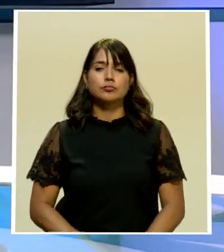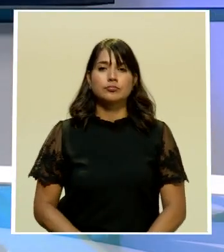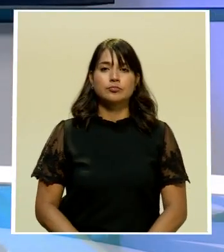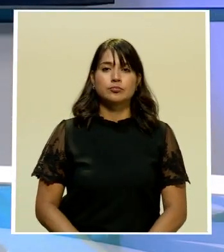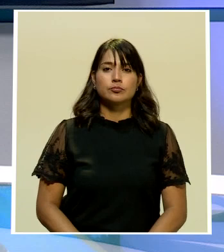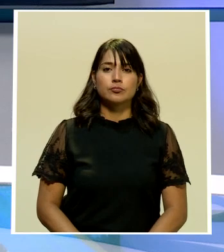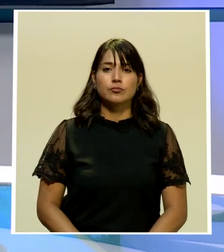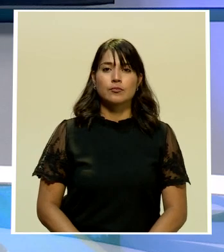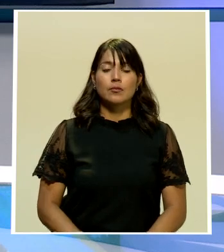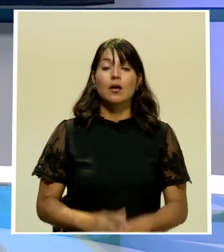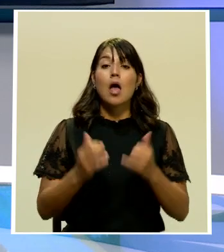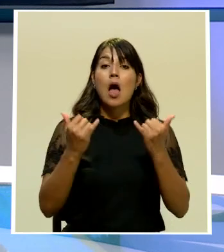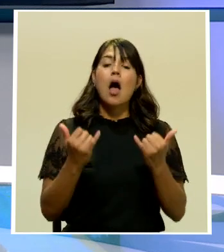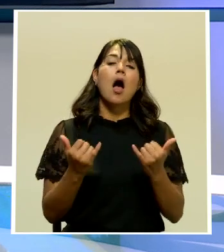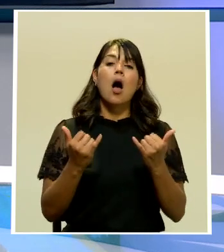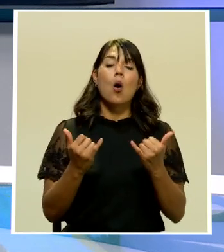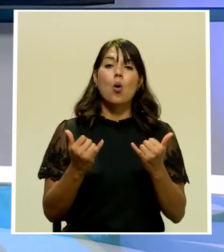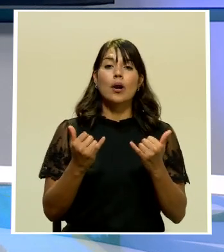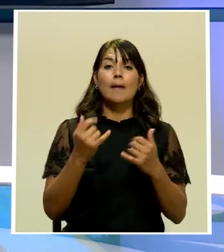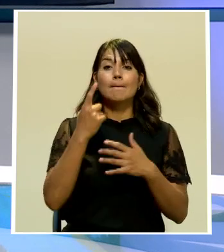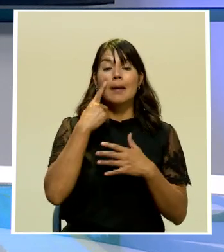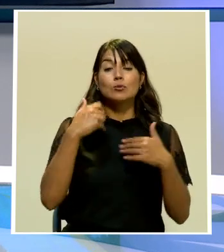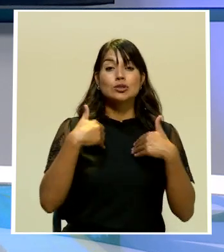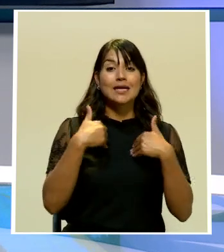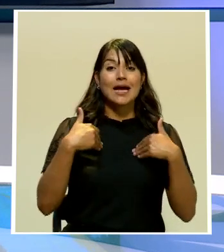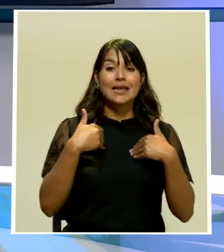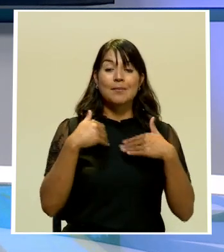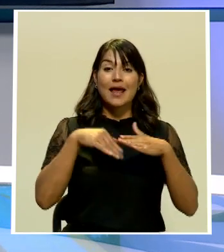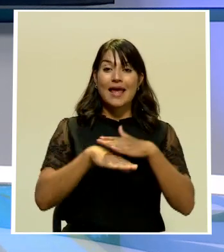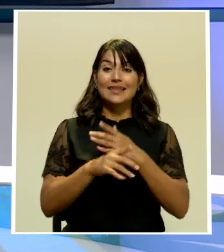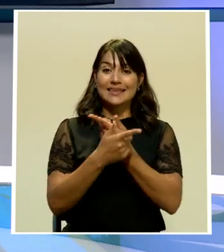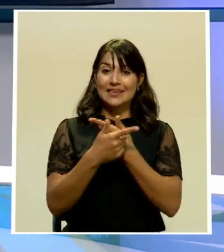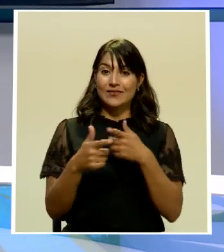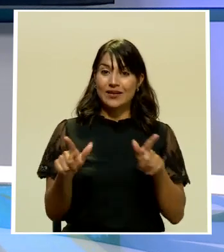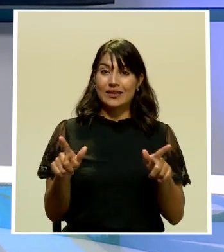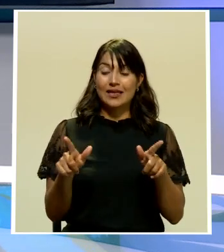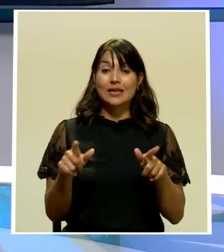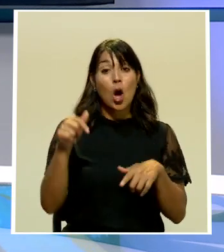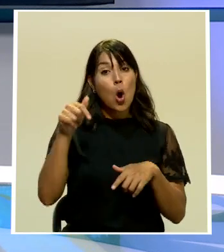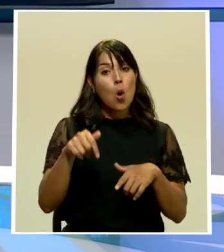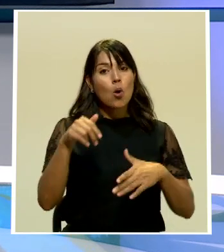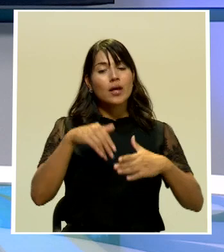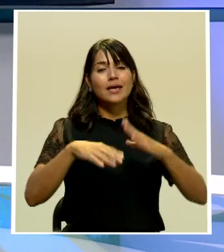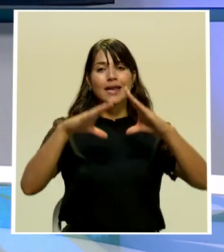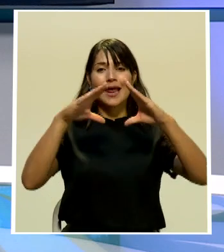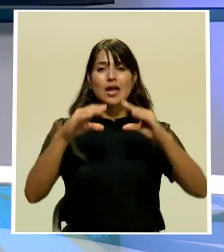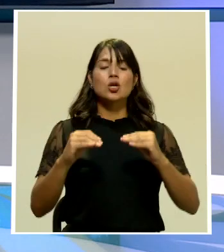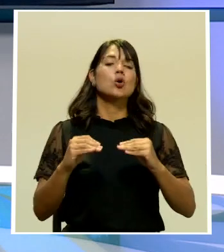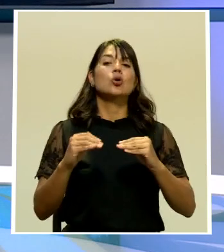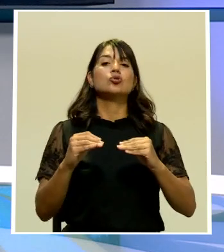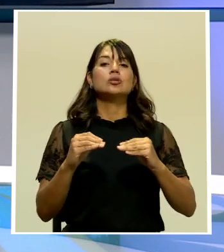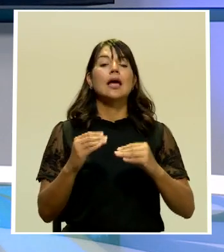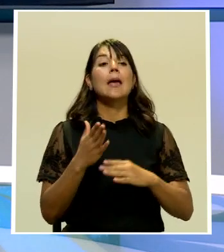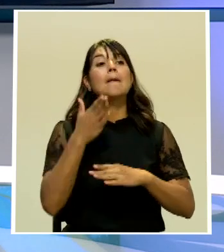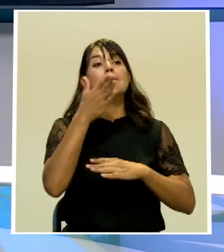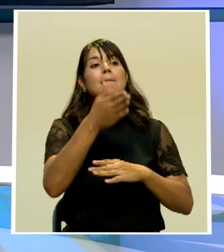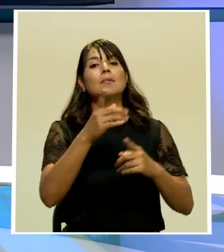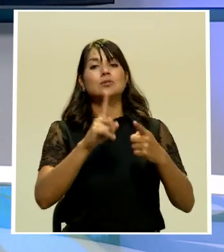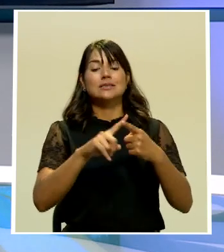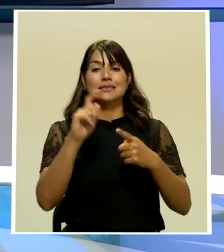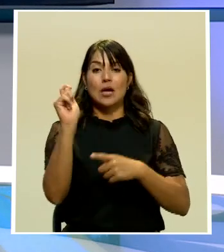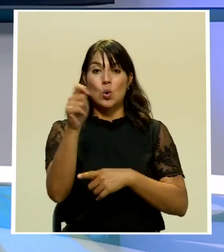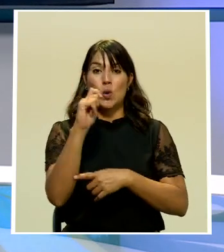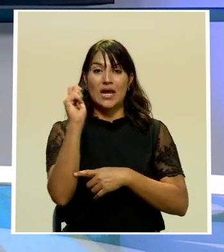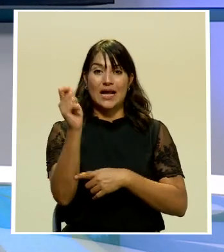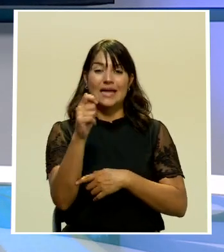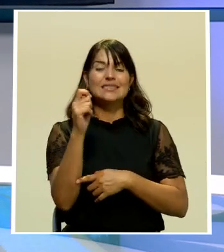vamos ahora a nuestra sección animales en libertad esta noche viajamos a la provincia de Guanacaste